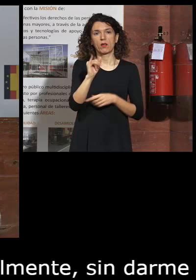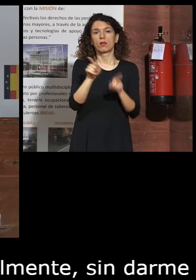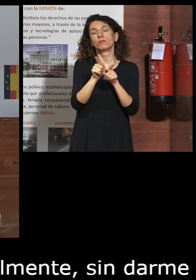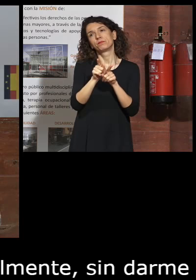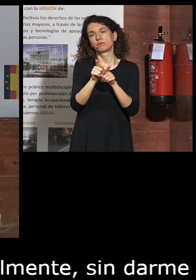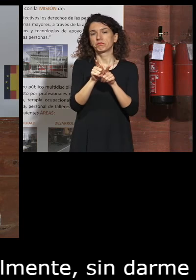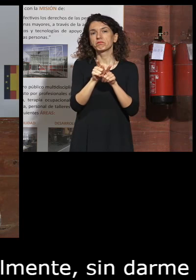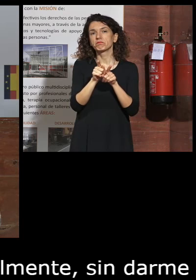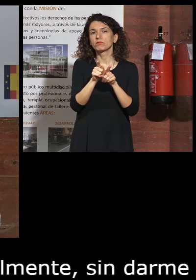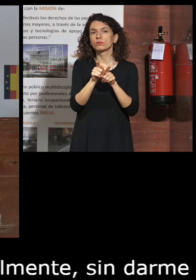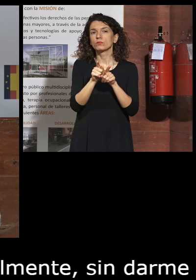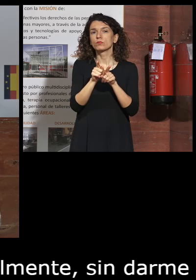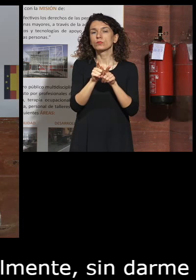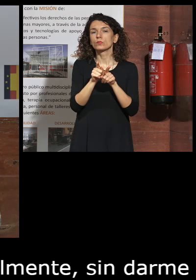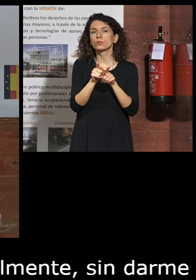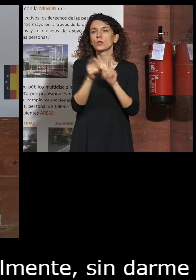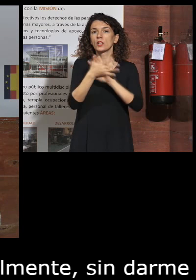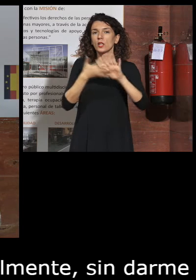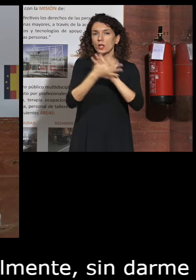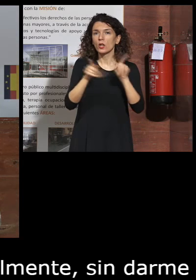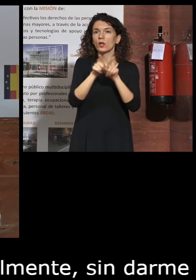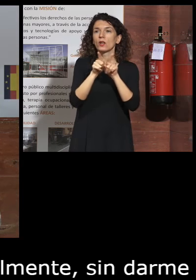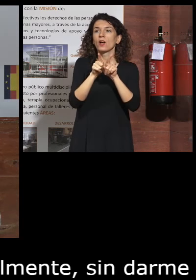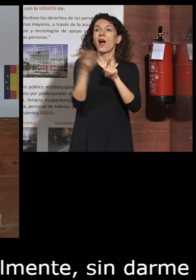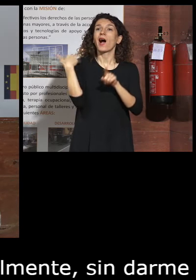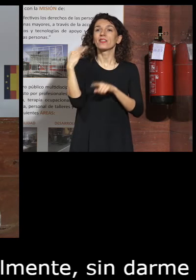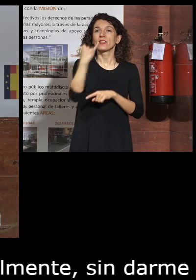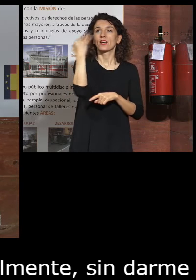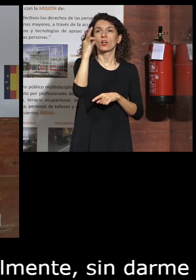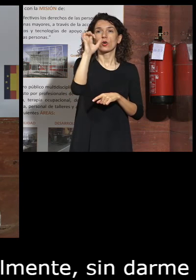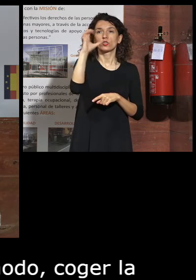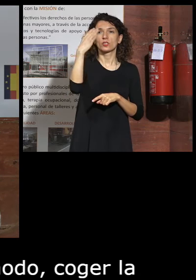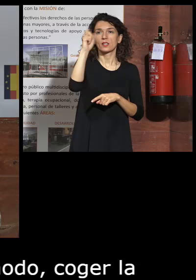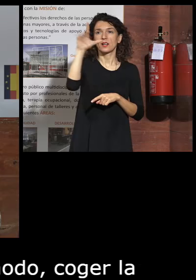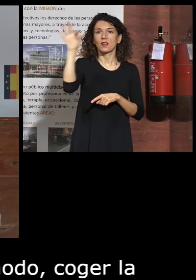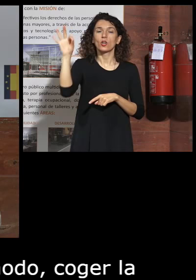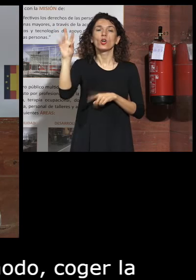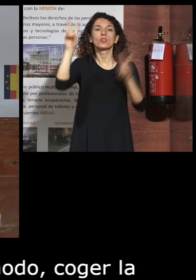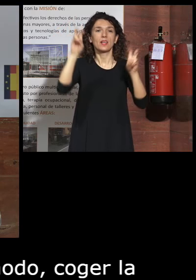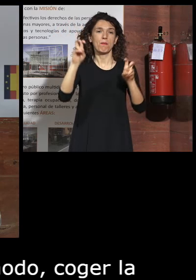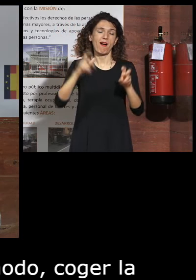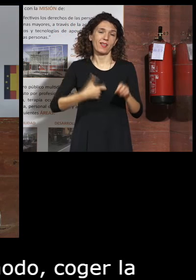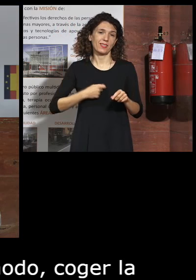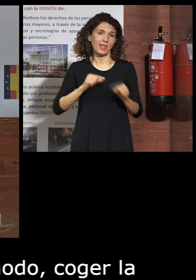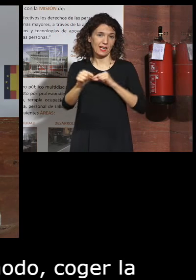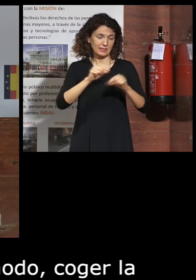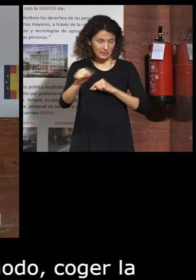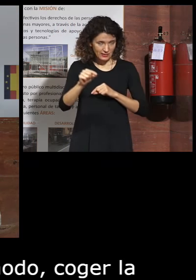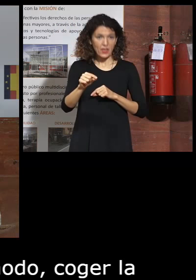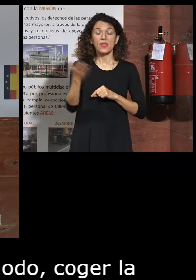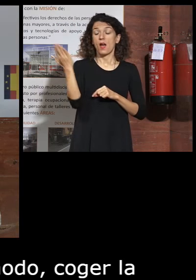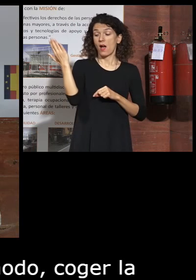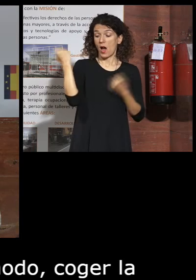coger el batón de la parte de lo que describió José Carlos en el mundo de la teleasistencia entonces aunque no nos